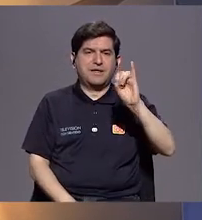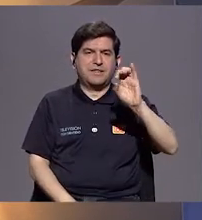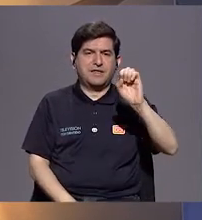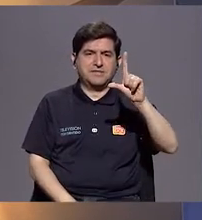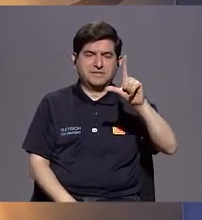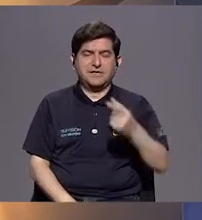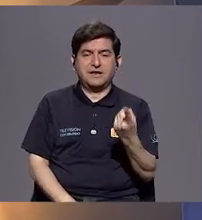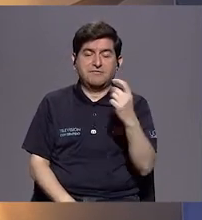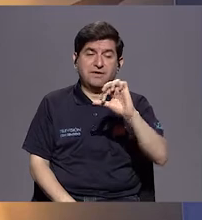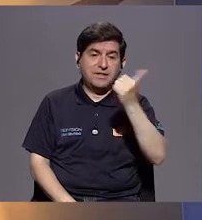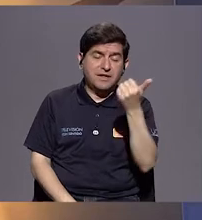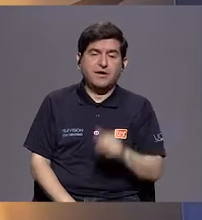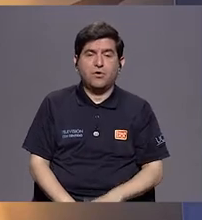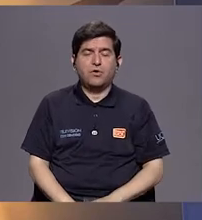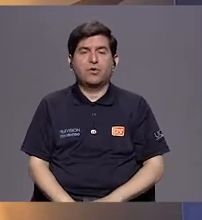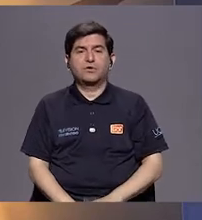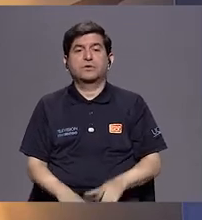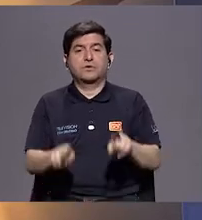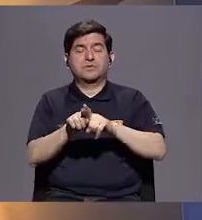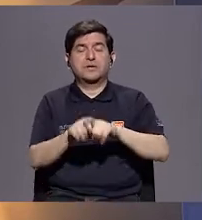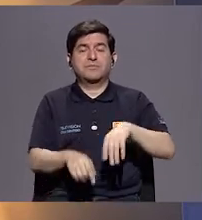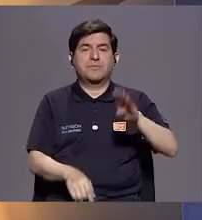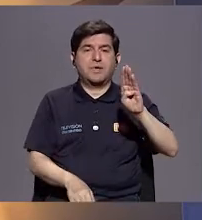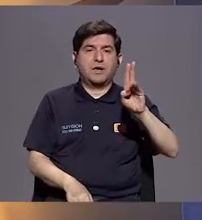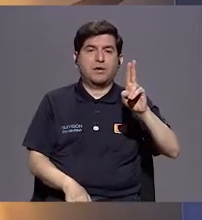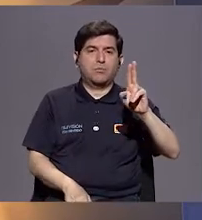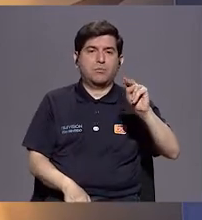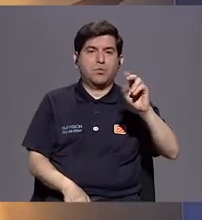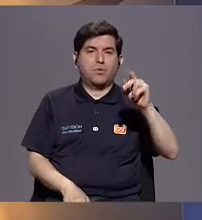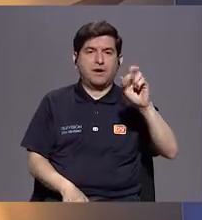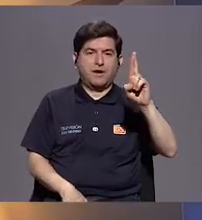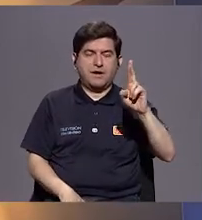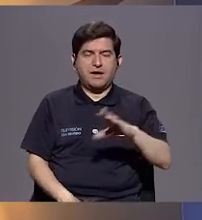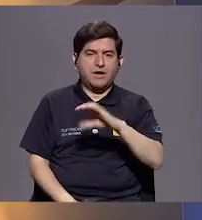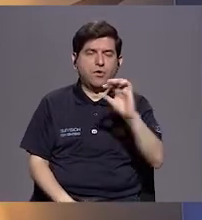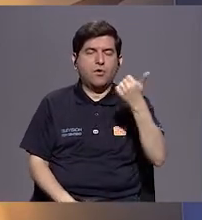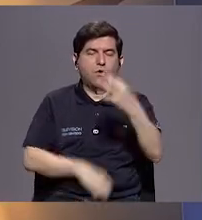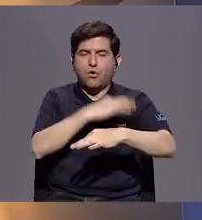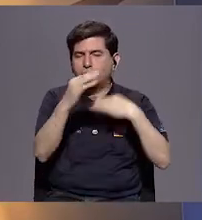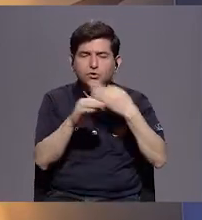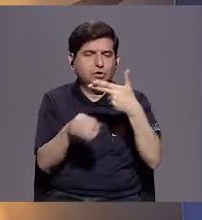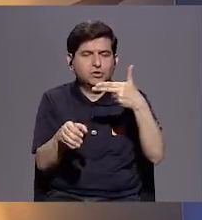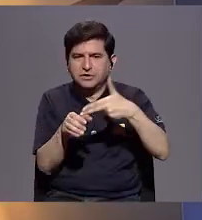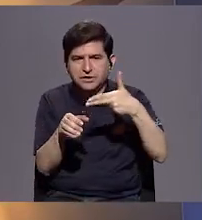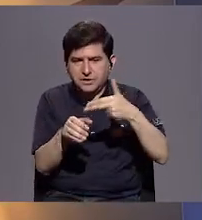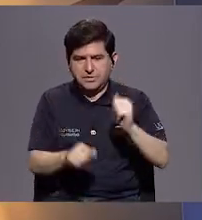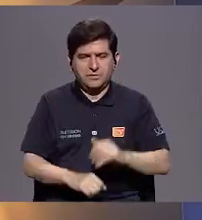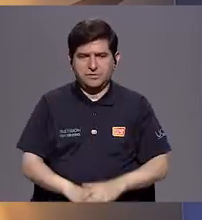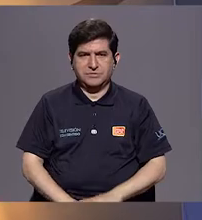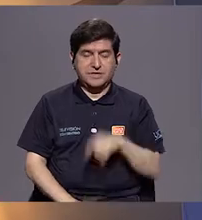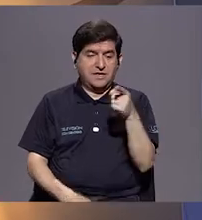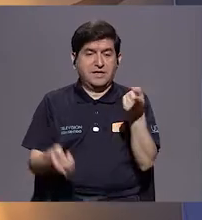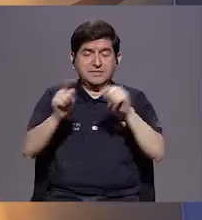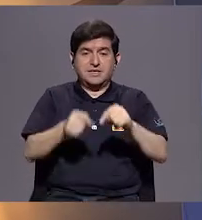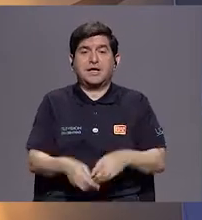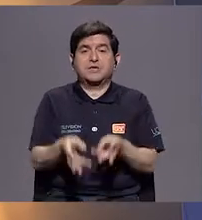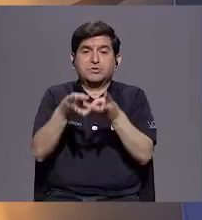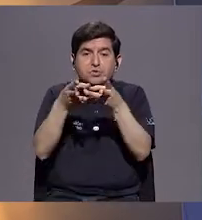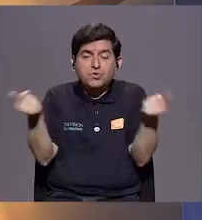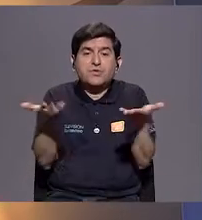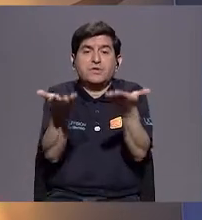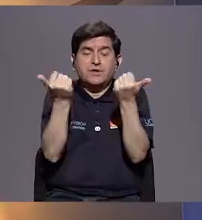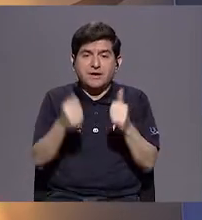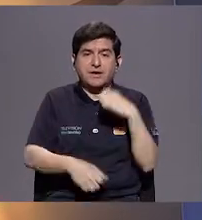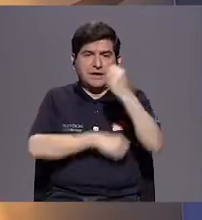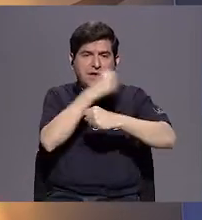todo el resto, queda el búnker, el jet fuel, el kerosene, todos los demás combustibles que quieren desaparecerse